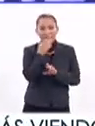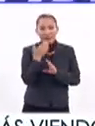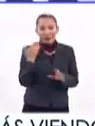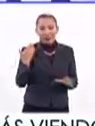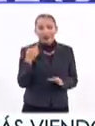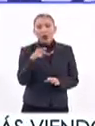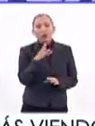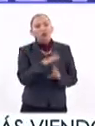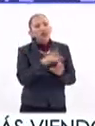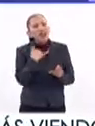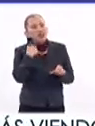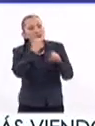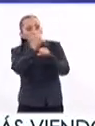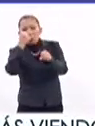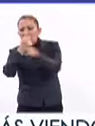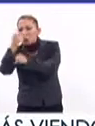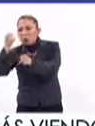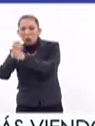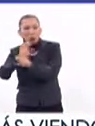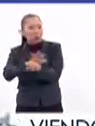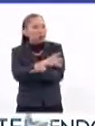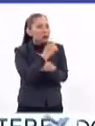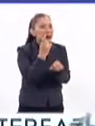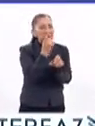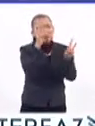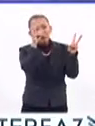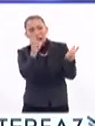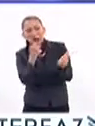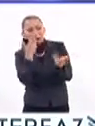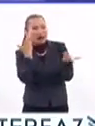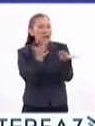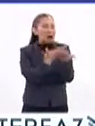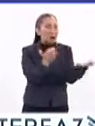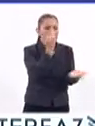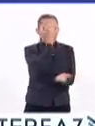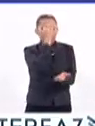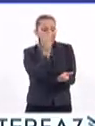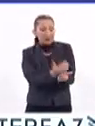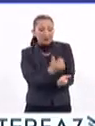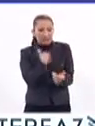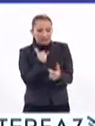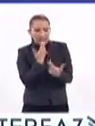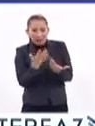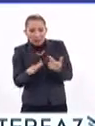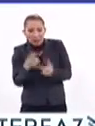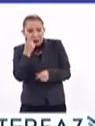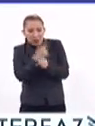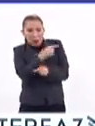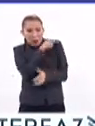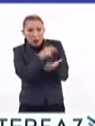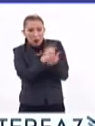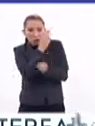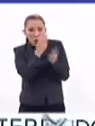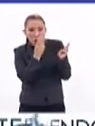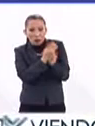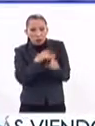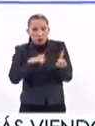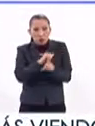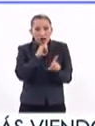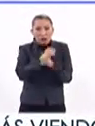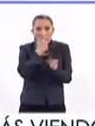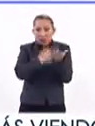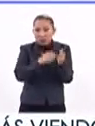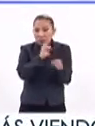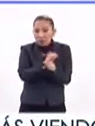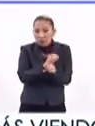¿por qué existe tanta violencia? ¿Por qué hay tantas cuestiones que pasan hoy y que nos hacen estar en el primer lugar a nivel mundial en bullying en